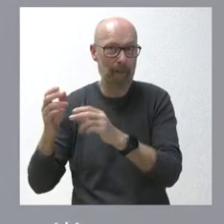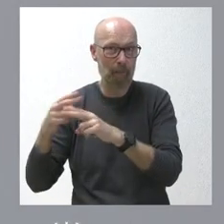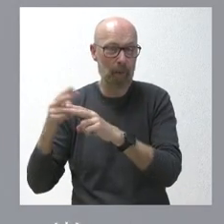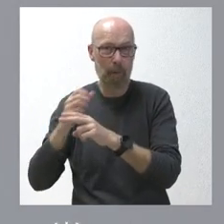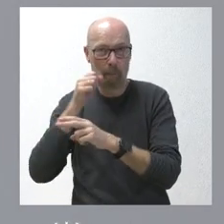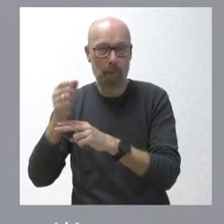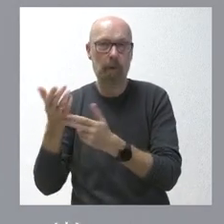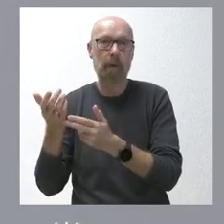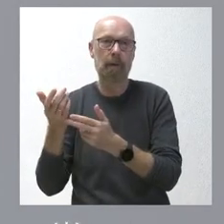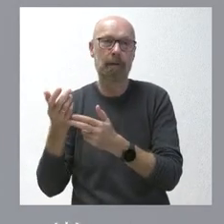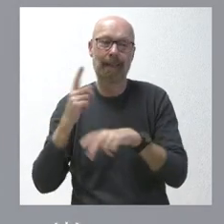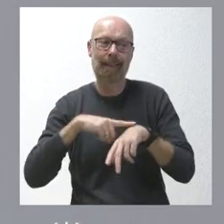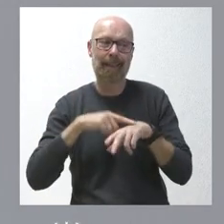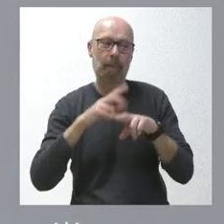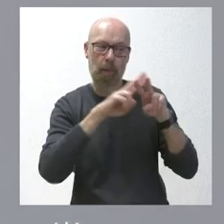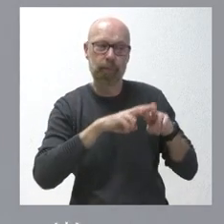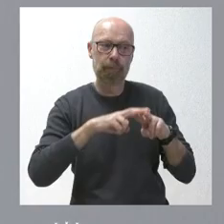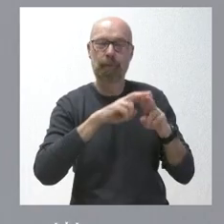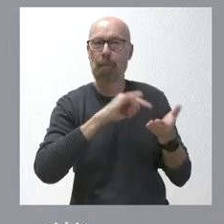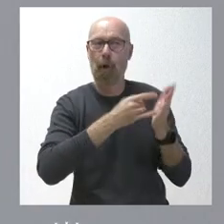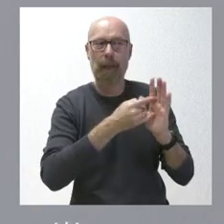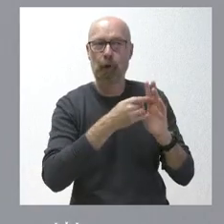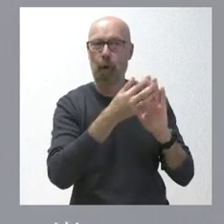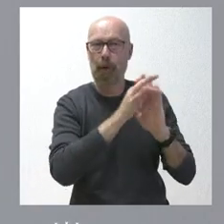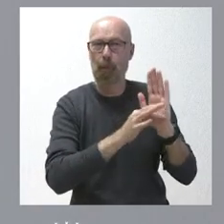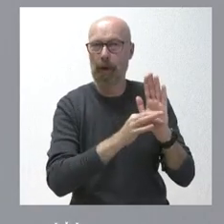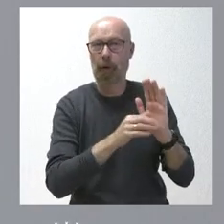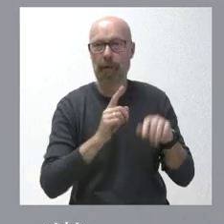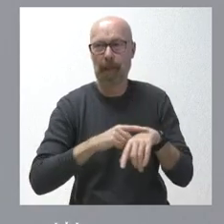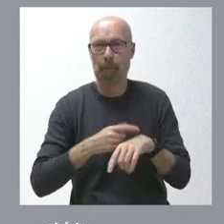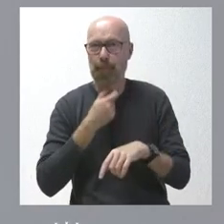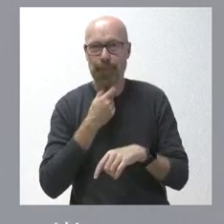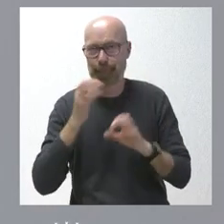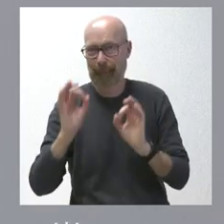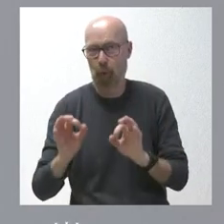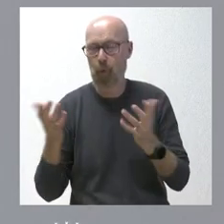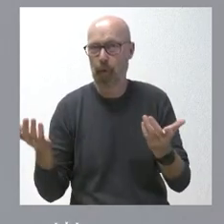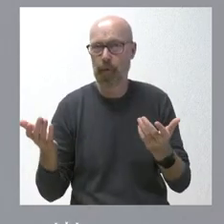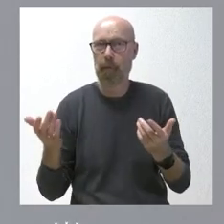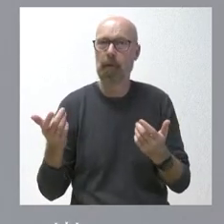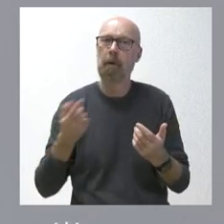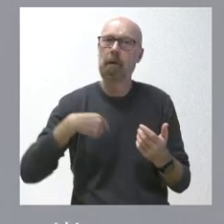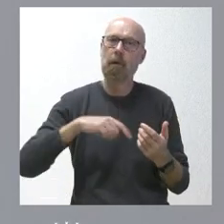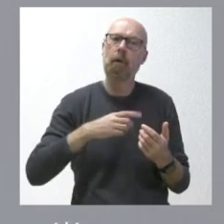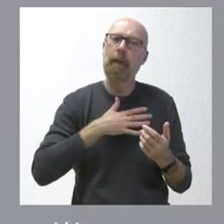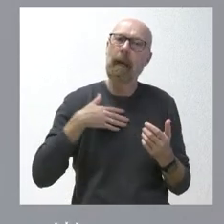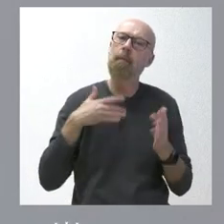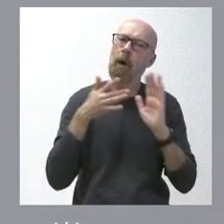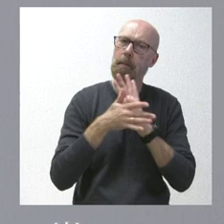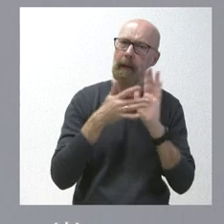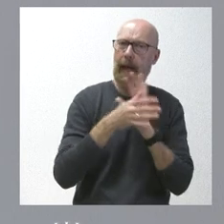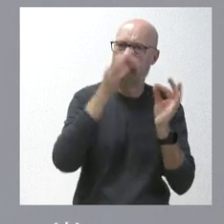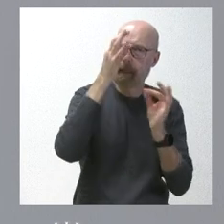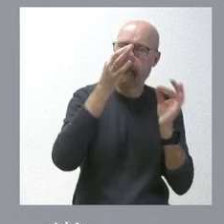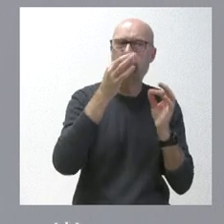proyecto de presupuestos de nuestra comunidad autónoma y tendremos la ocasión de podérselo explicar con detalle lo que queremos, lo que buscamos, lo que